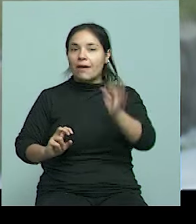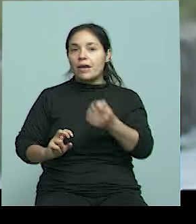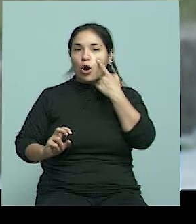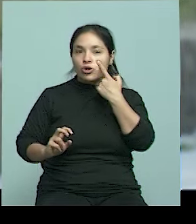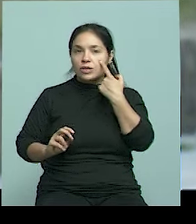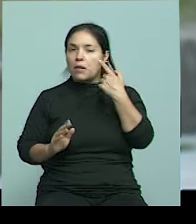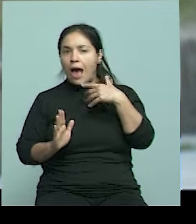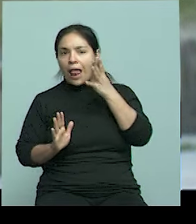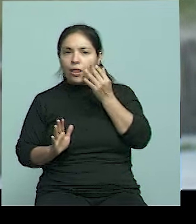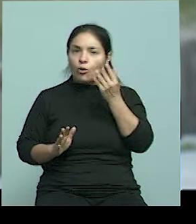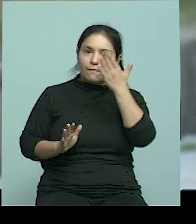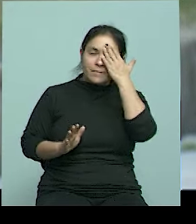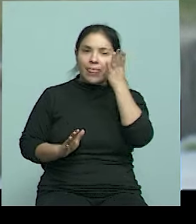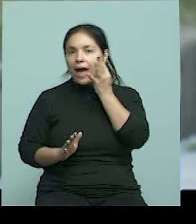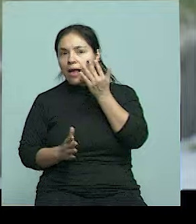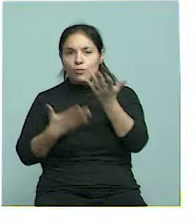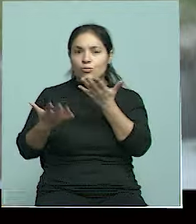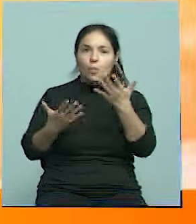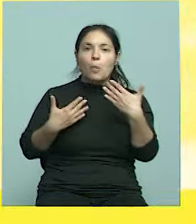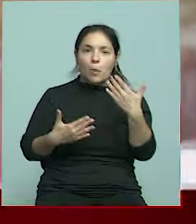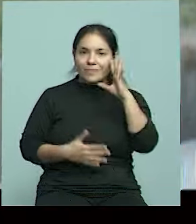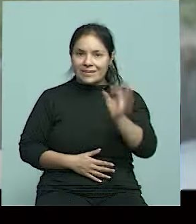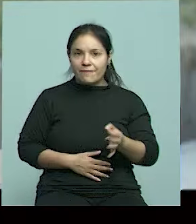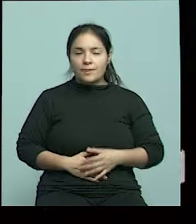llegar a buen puerto en esos tratamientos de fertilidad.